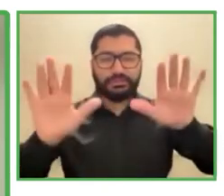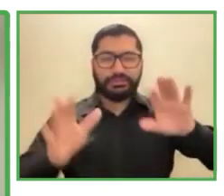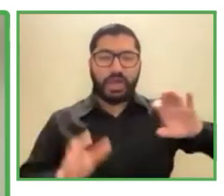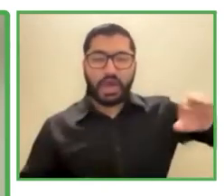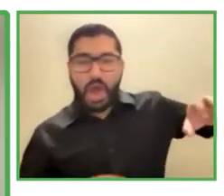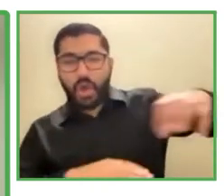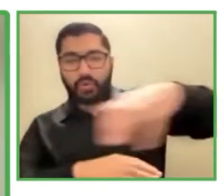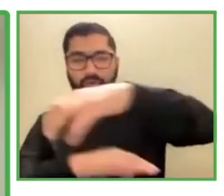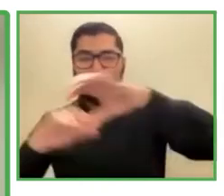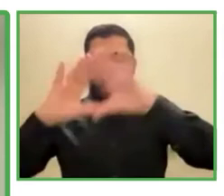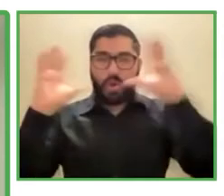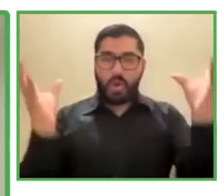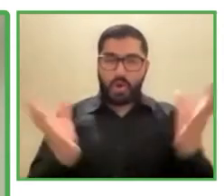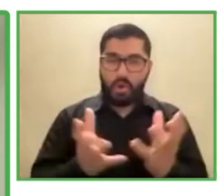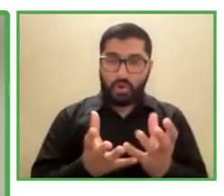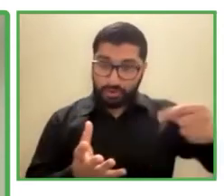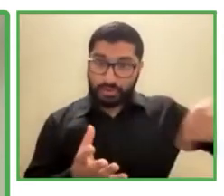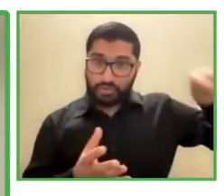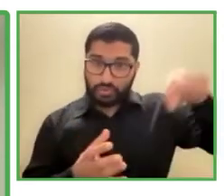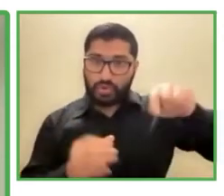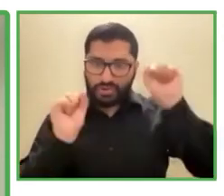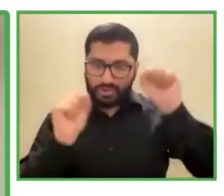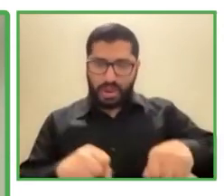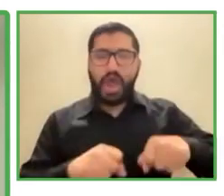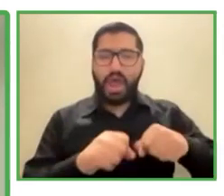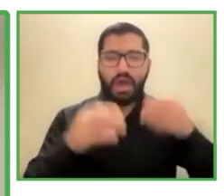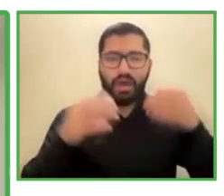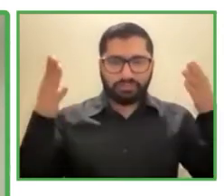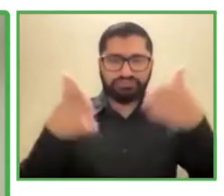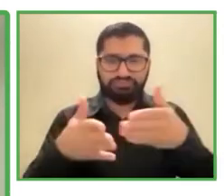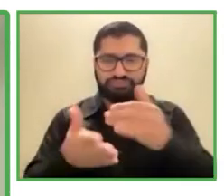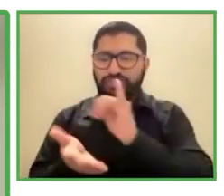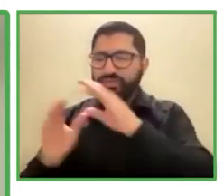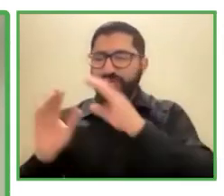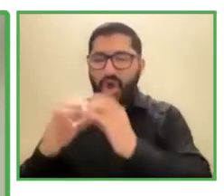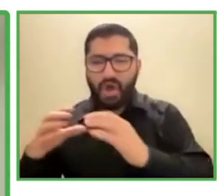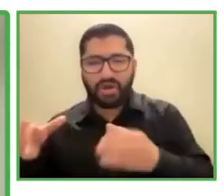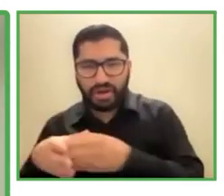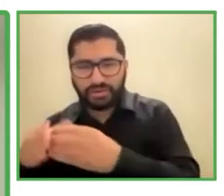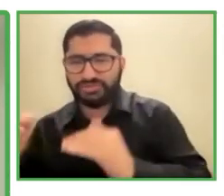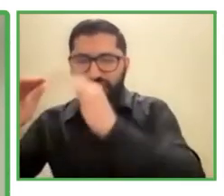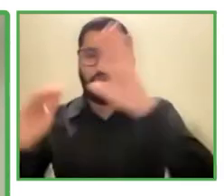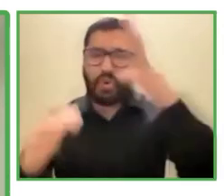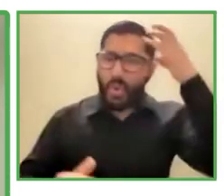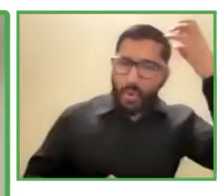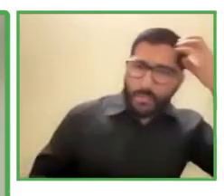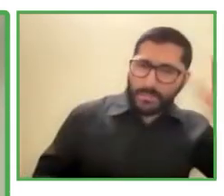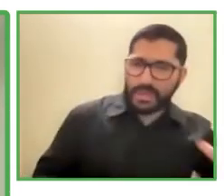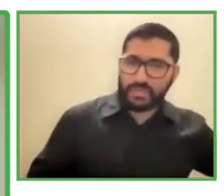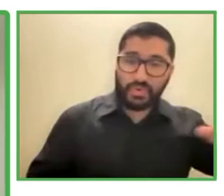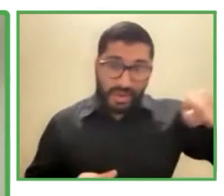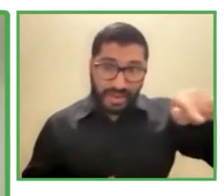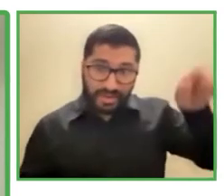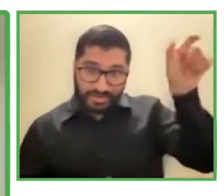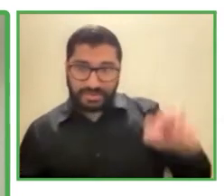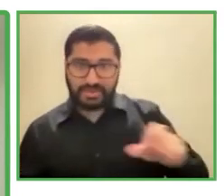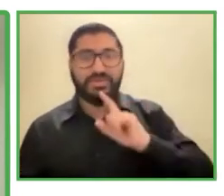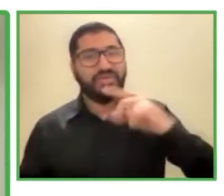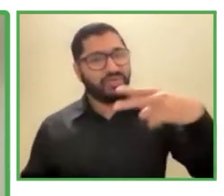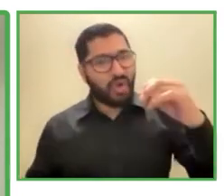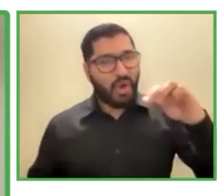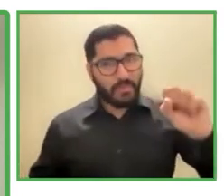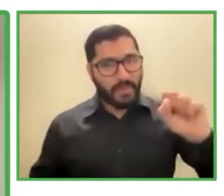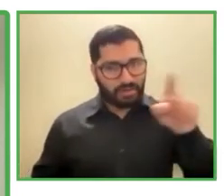multinacionales e instituciones gubernamentales. En el caso de Thomas, ¿no es cierto?, hay un proyecto interesante,